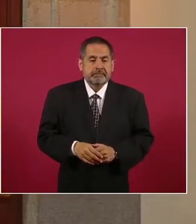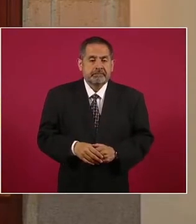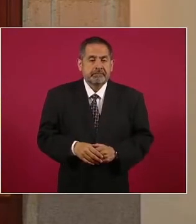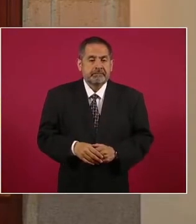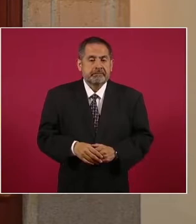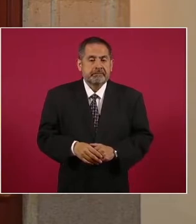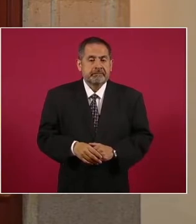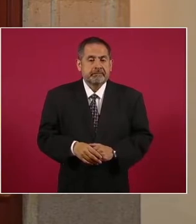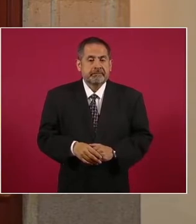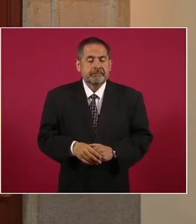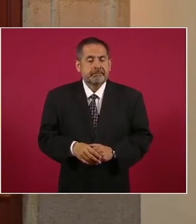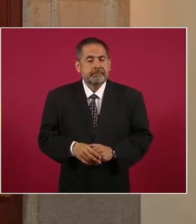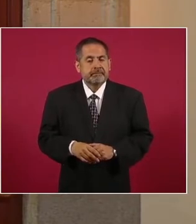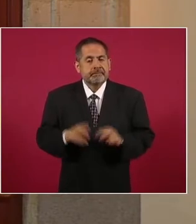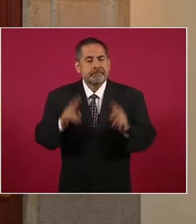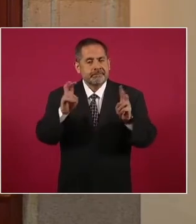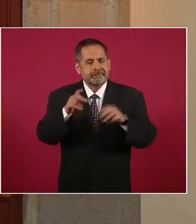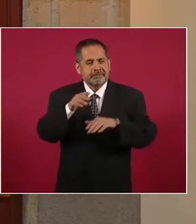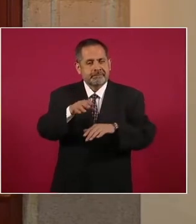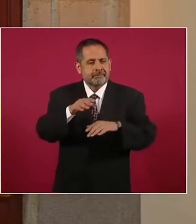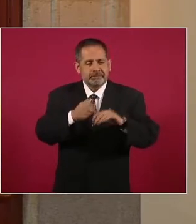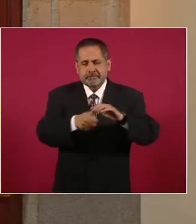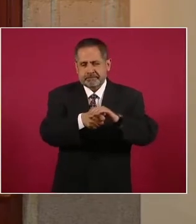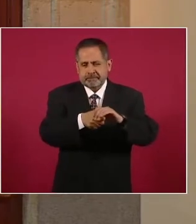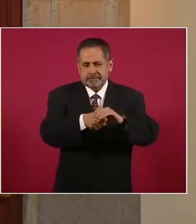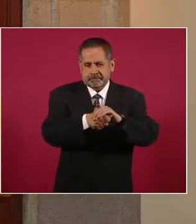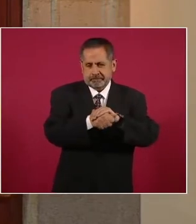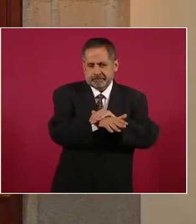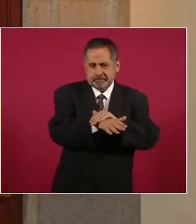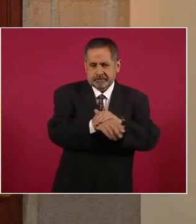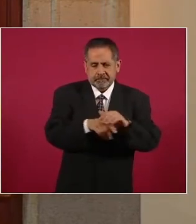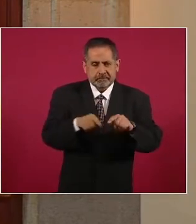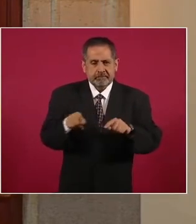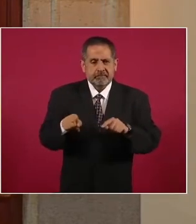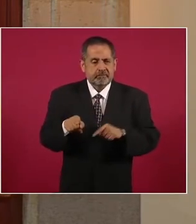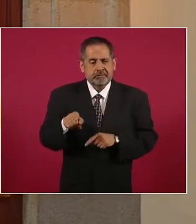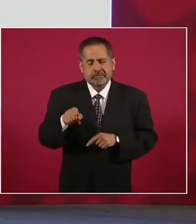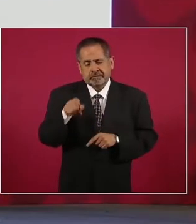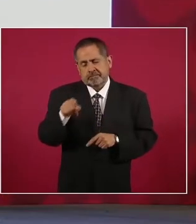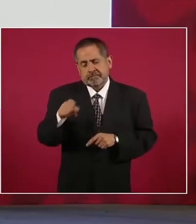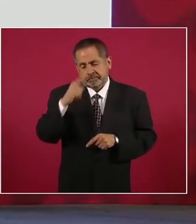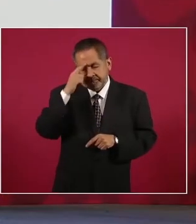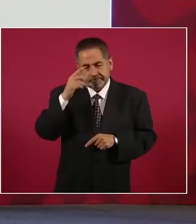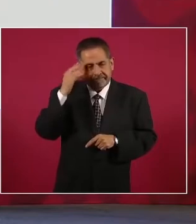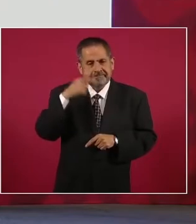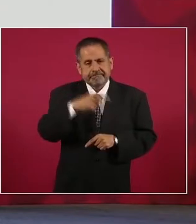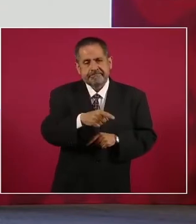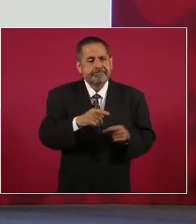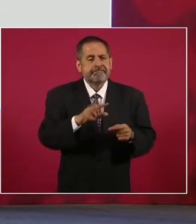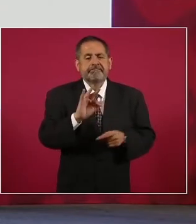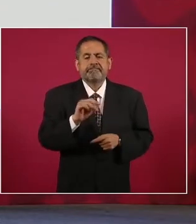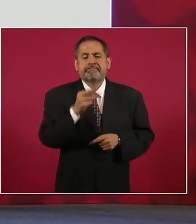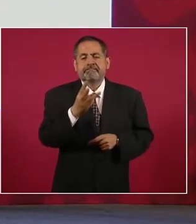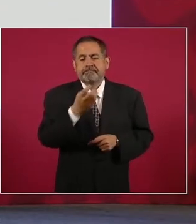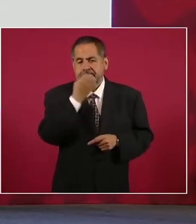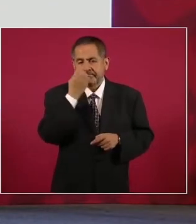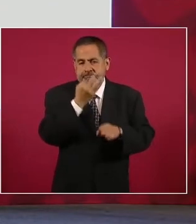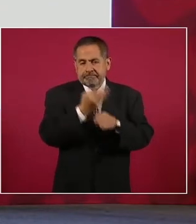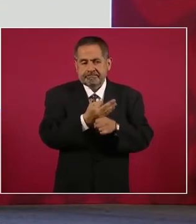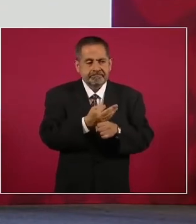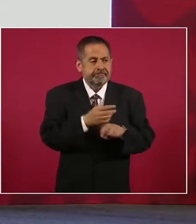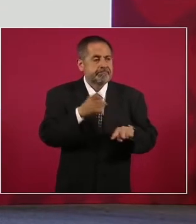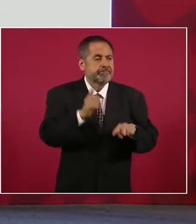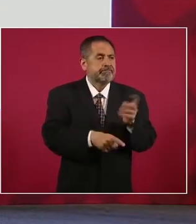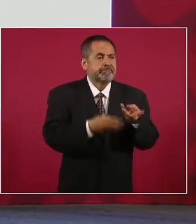Por el tema de Ayotzinapa, de la desaparición forzada de los 43 estudiantes